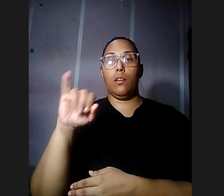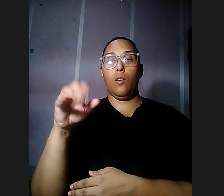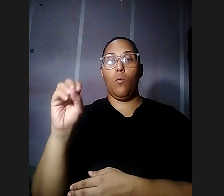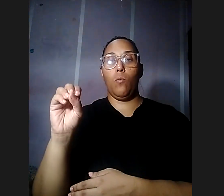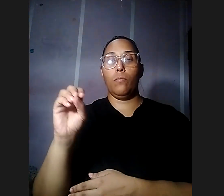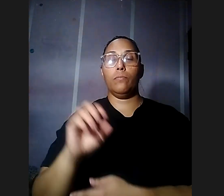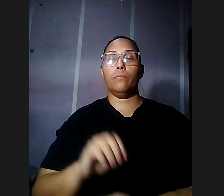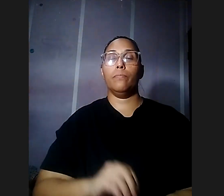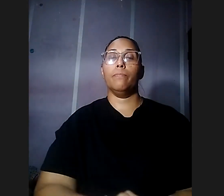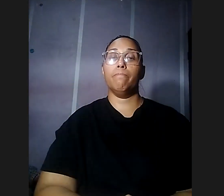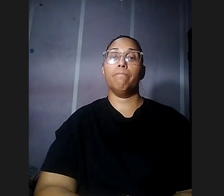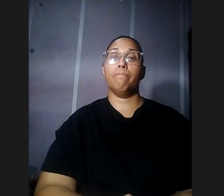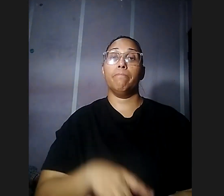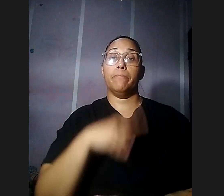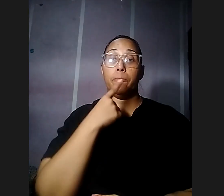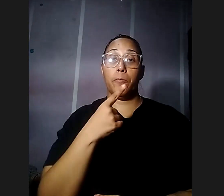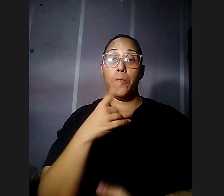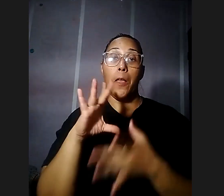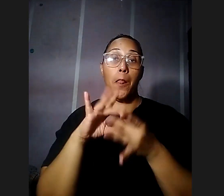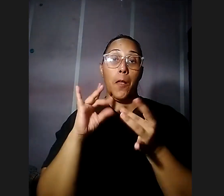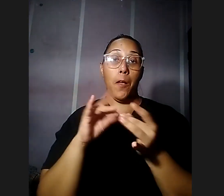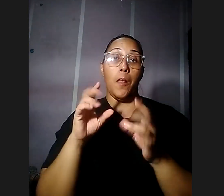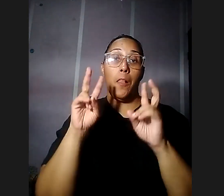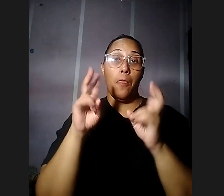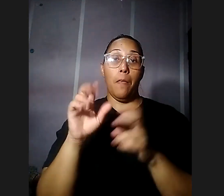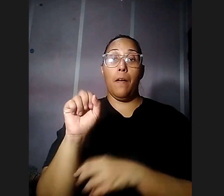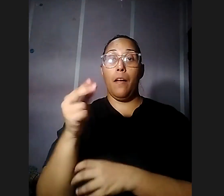una cosa que quería mencionar para el que le interese el tema de Axford